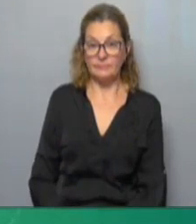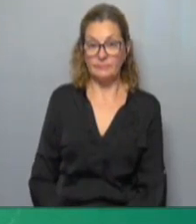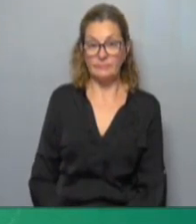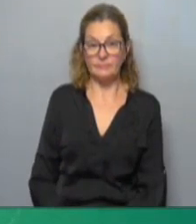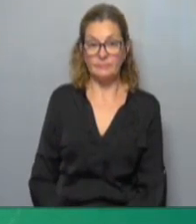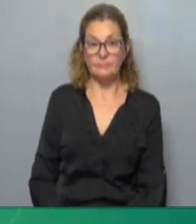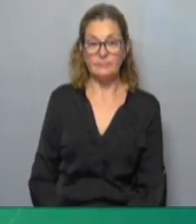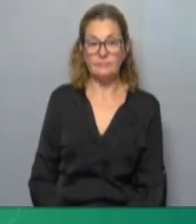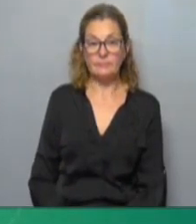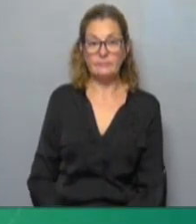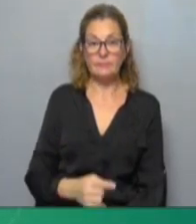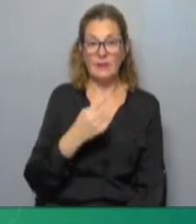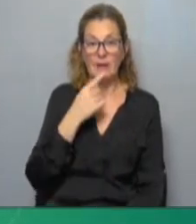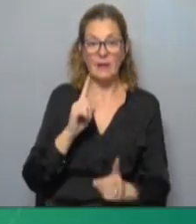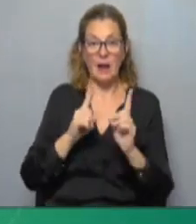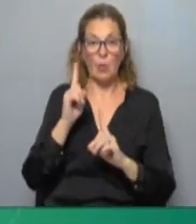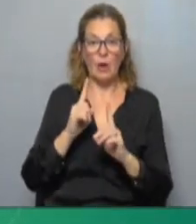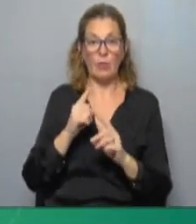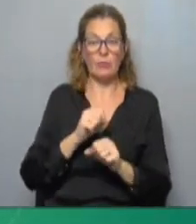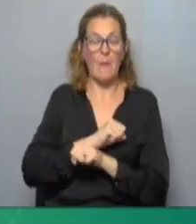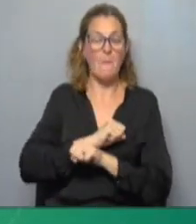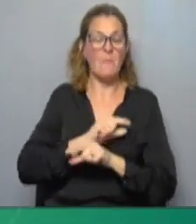Decir que algunas cosas se empeoraron no es cierto.